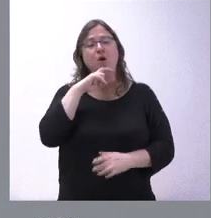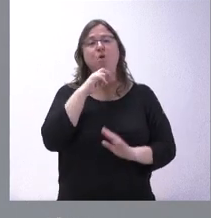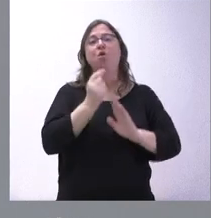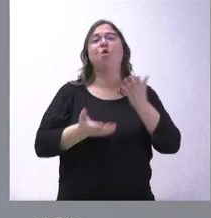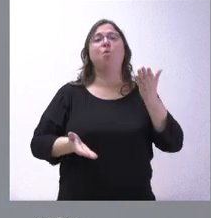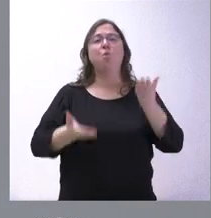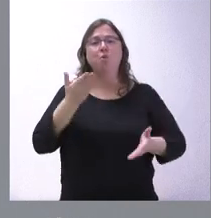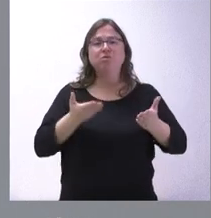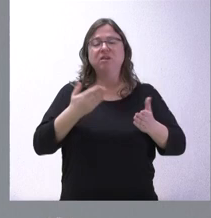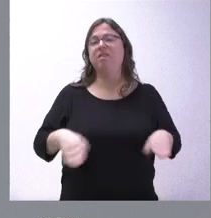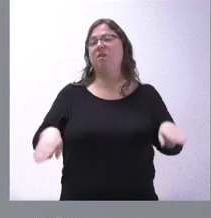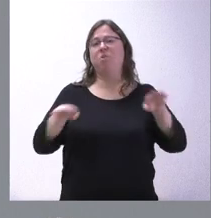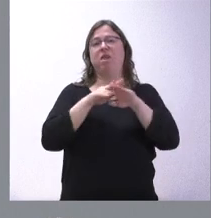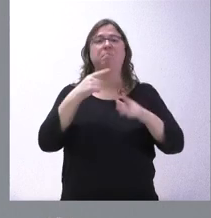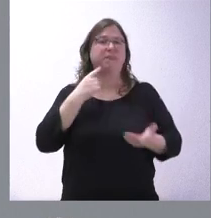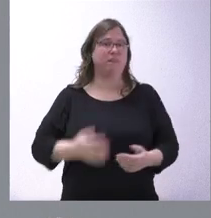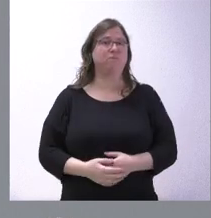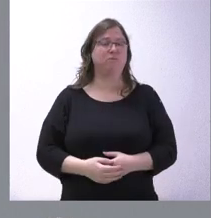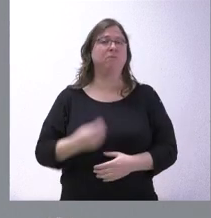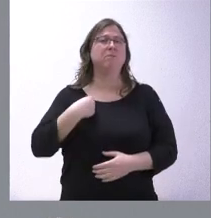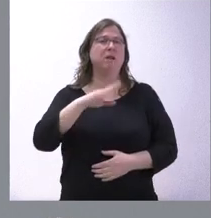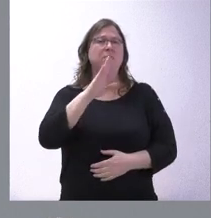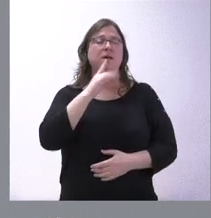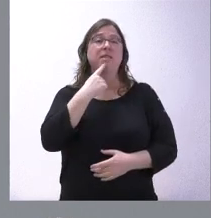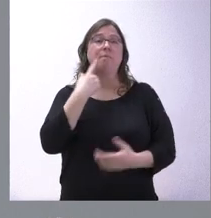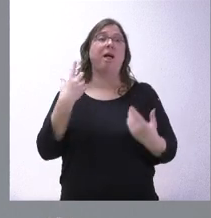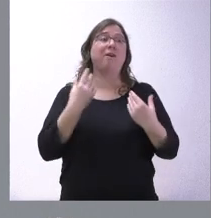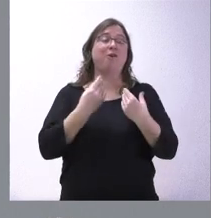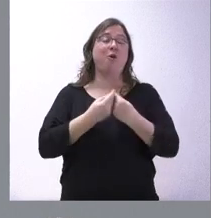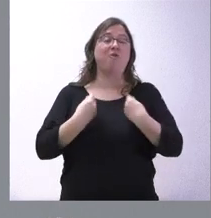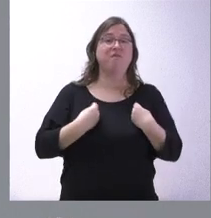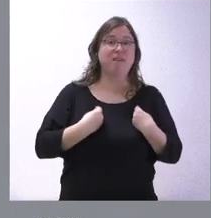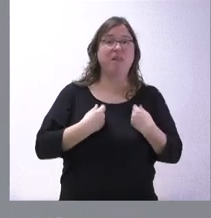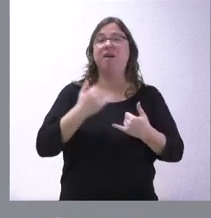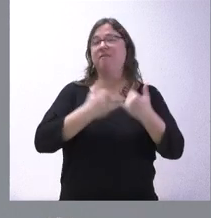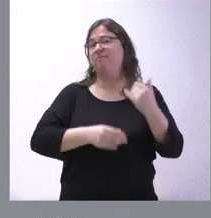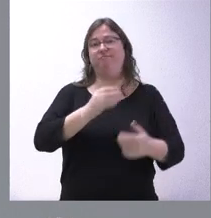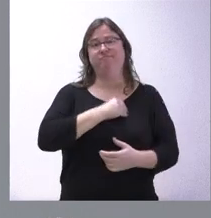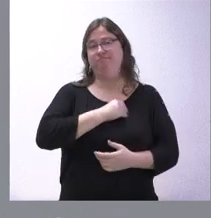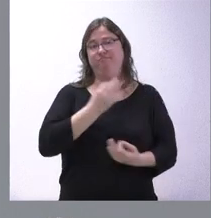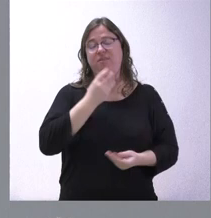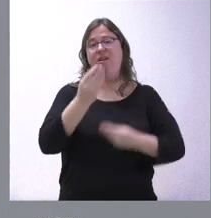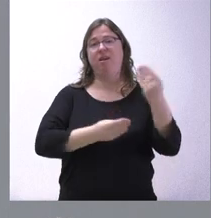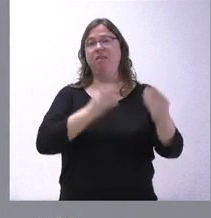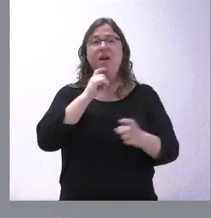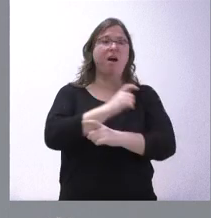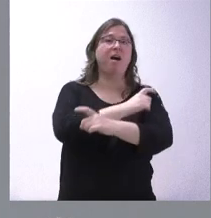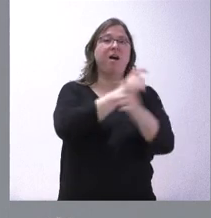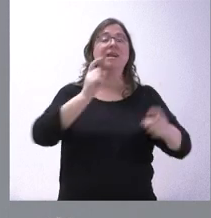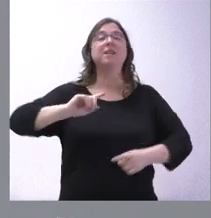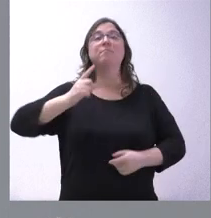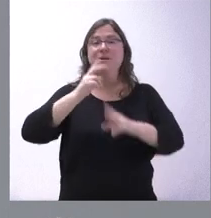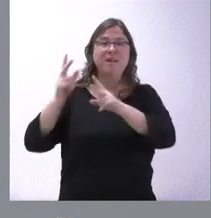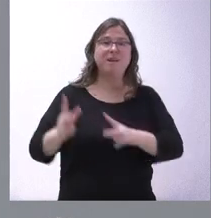tendríamos que defender el conjunto de los españoles. Se nos decía que esto iba a ser para la convivencia, pero desgraciadamente lo que nos anuncia es que esto es la primera fase